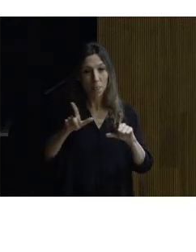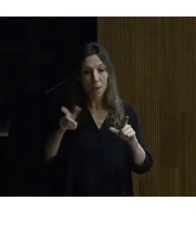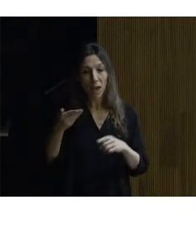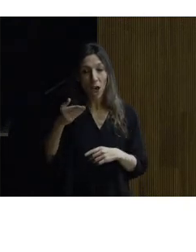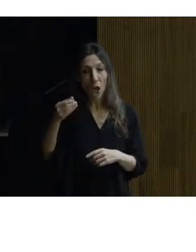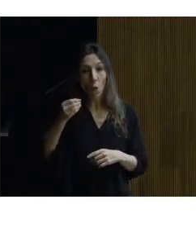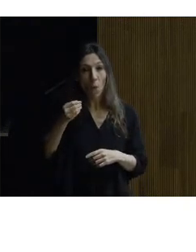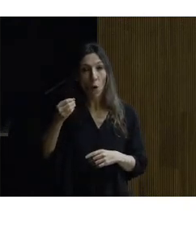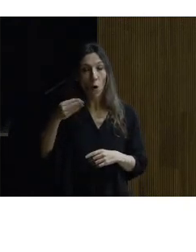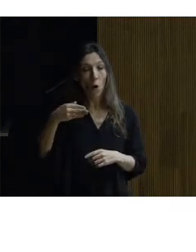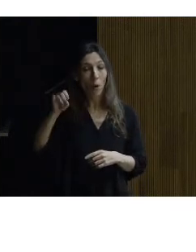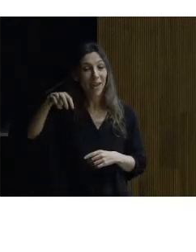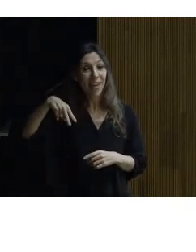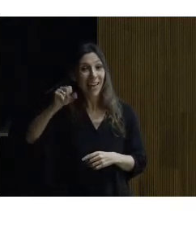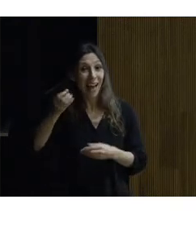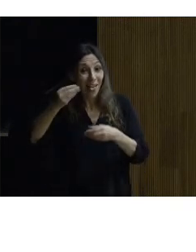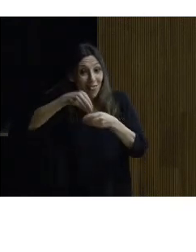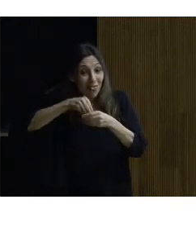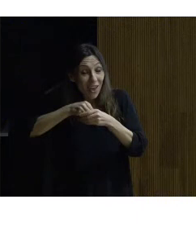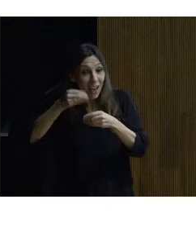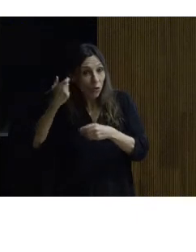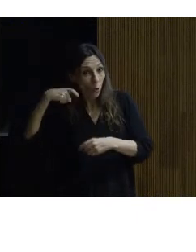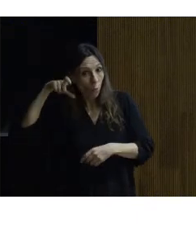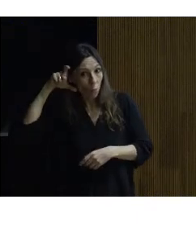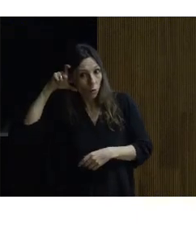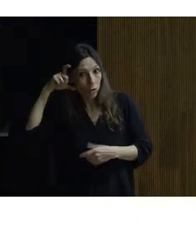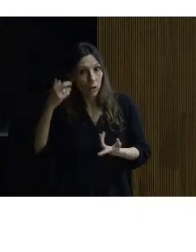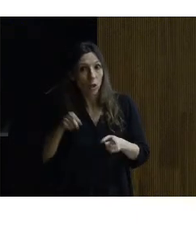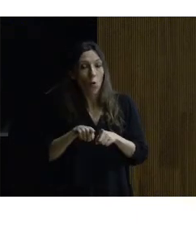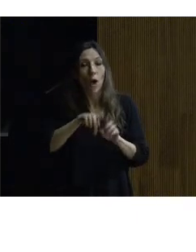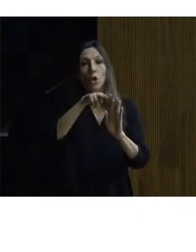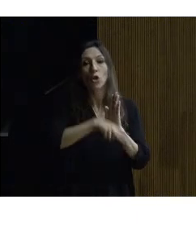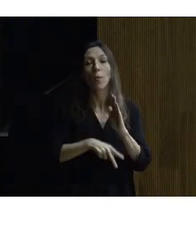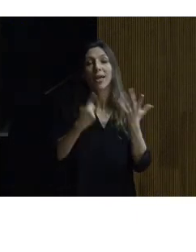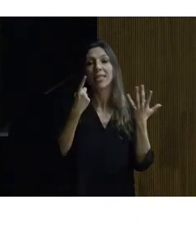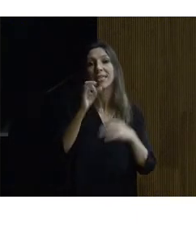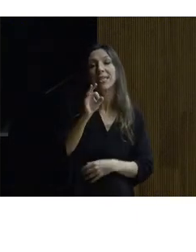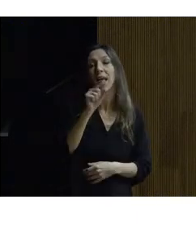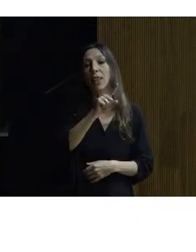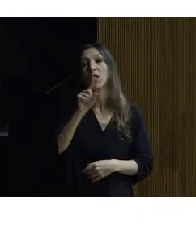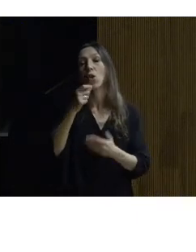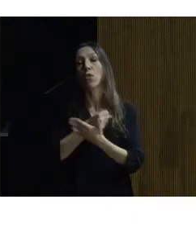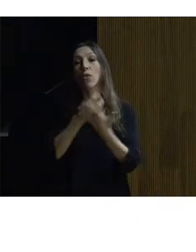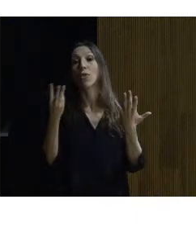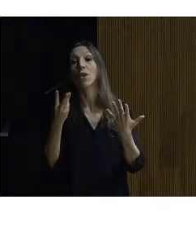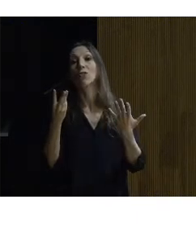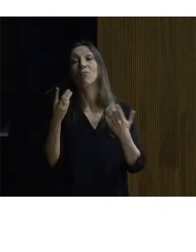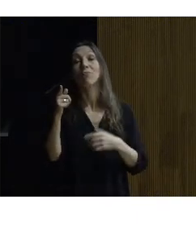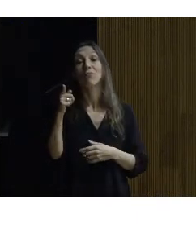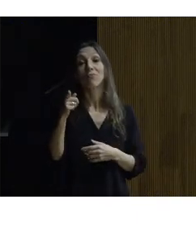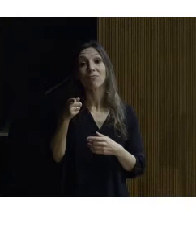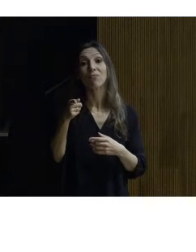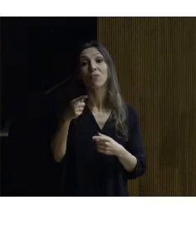incorporar en cualquier elemento como digo estaría dentro de la norma 60118 el que este elemento tiene que estar incorporado en la